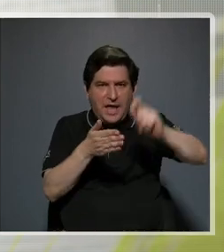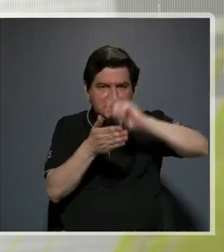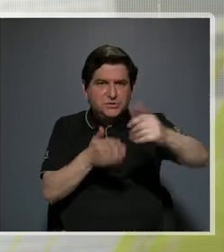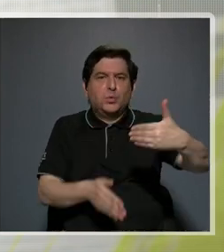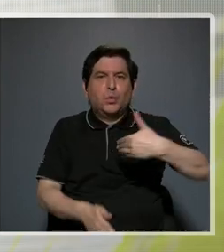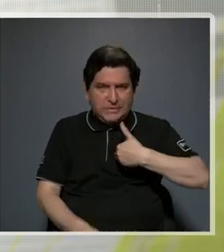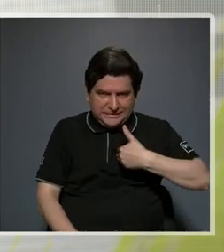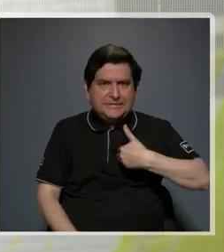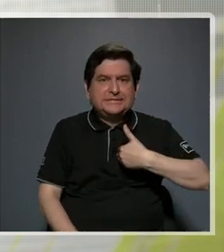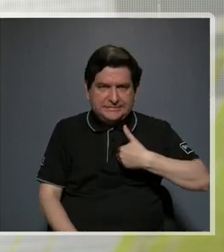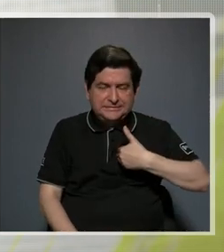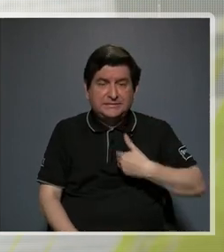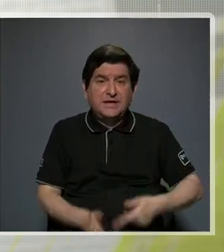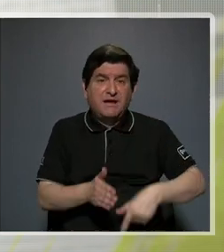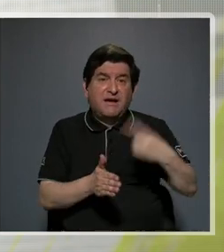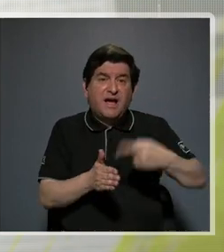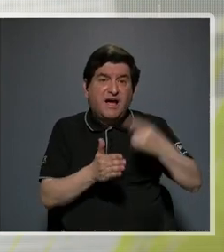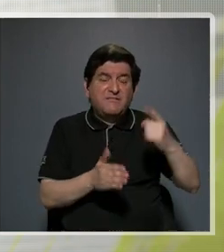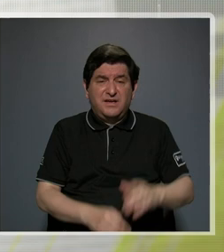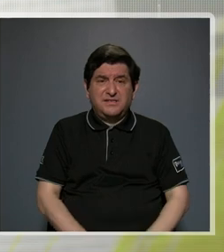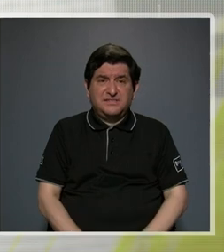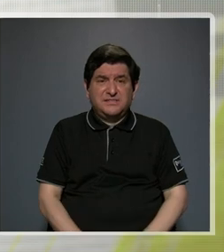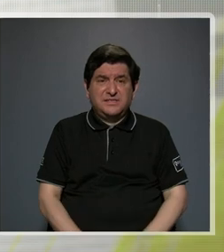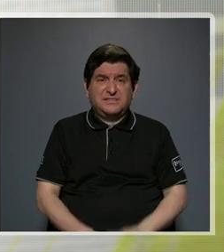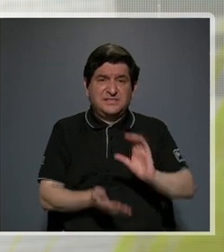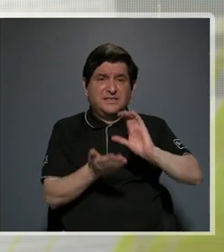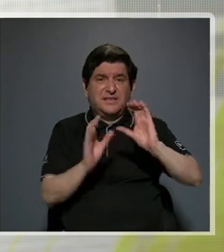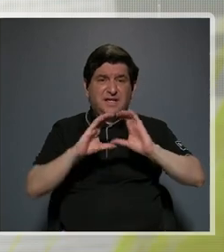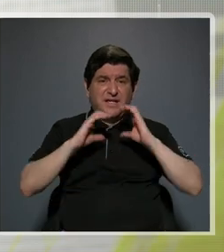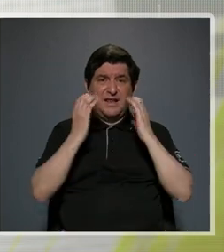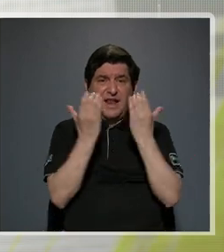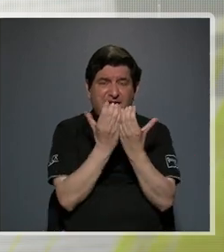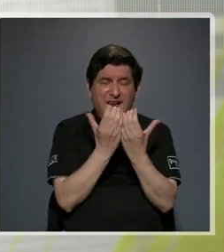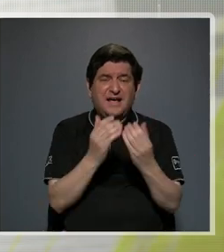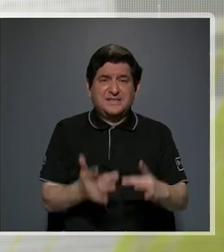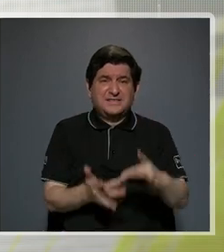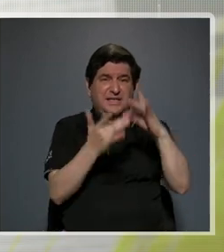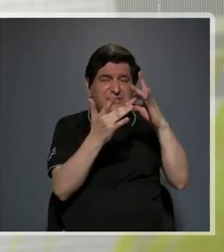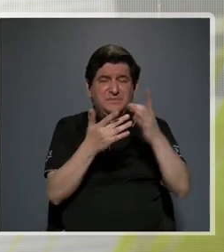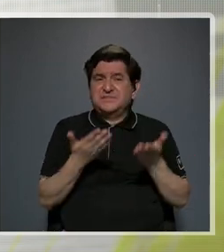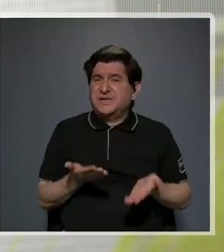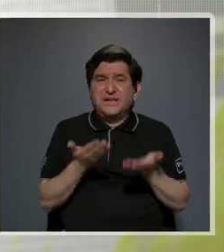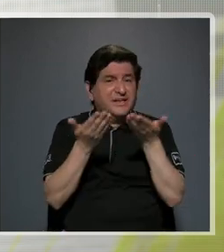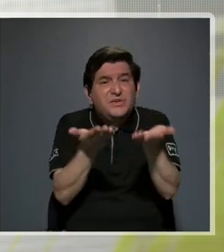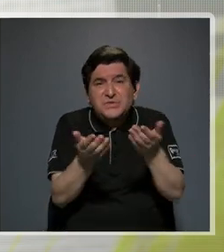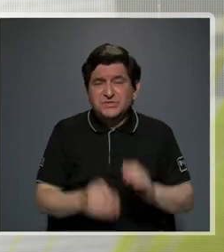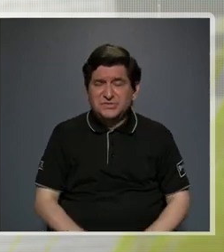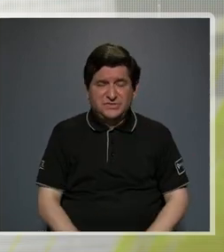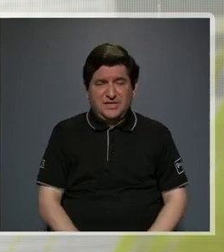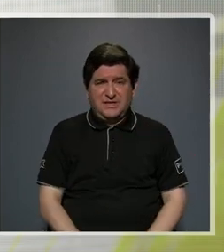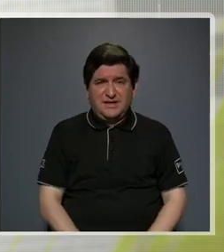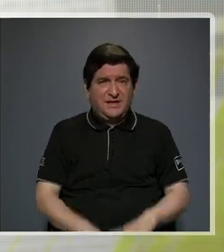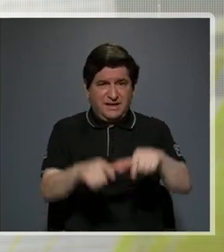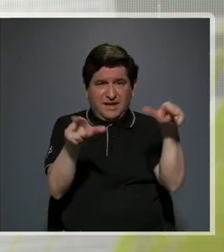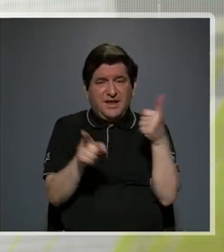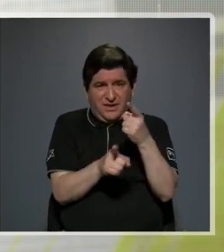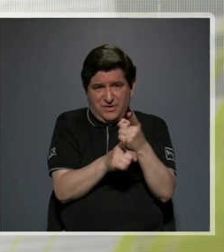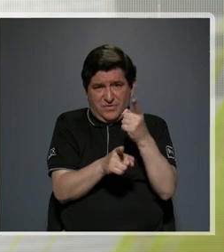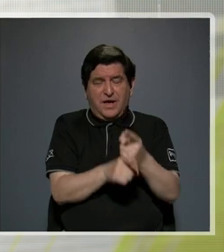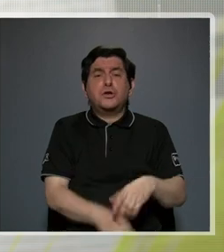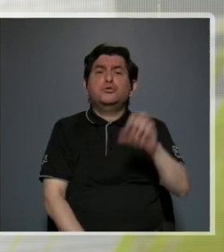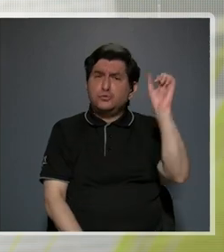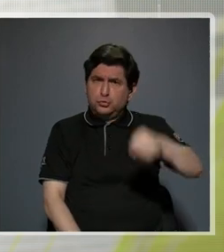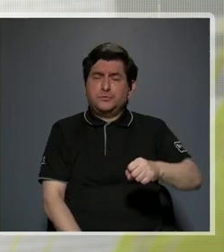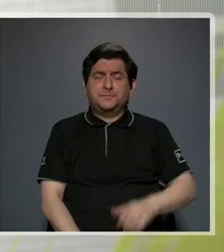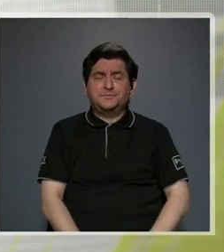cuentan porque a veces las especiales no se les da también el debido lugar es